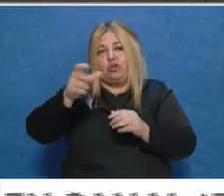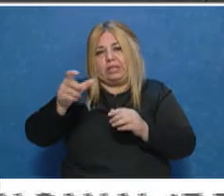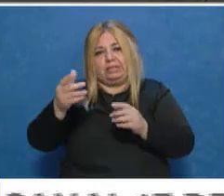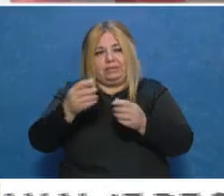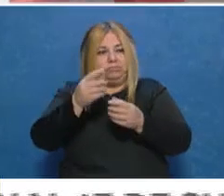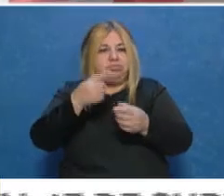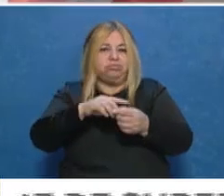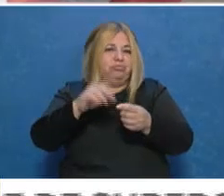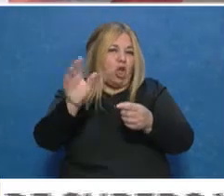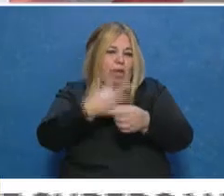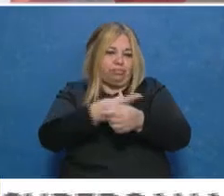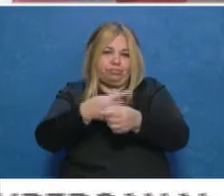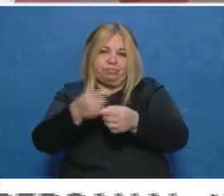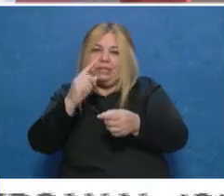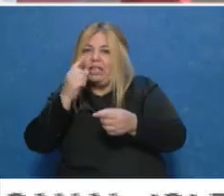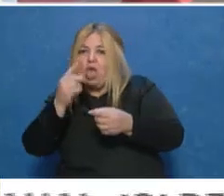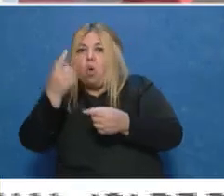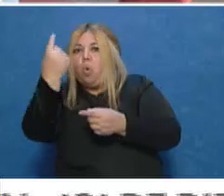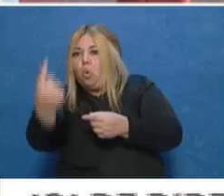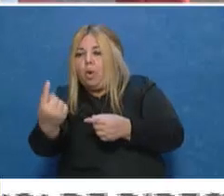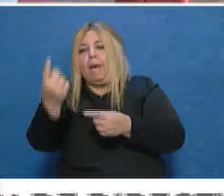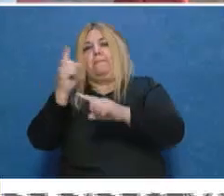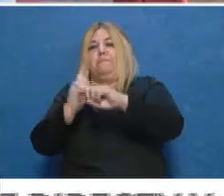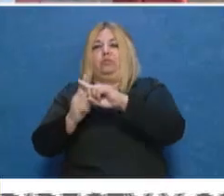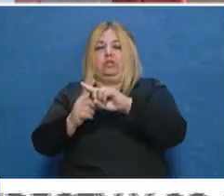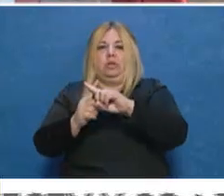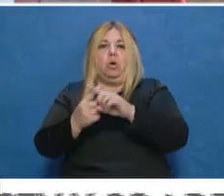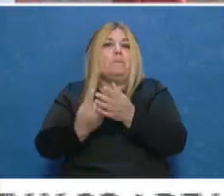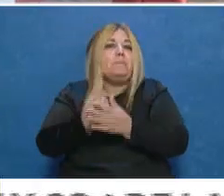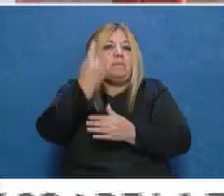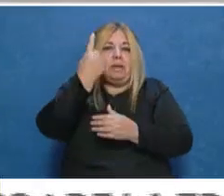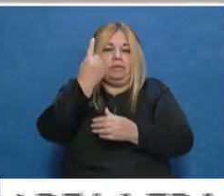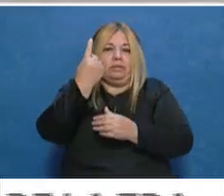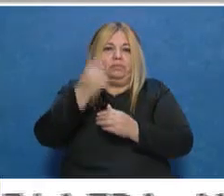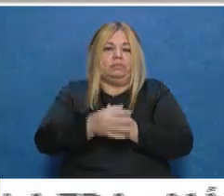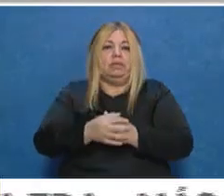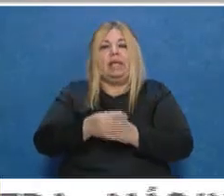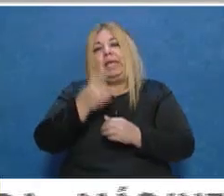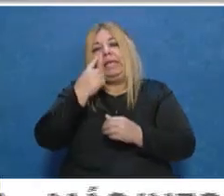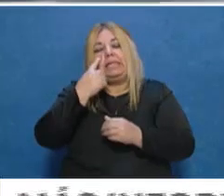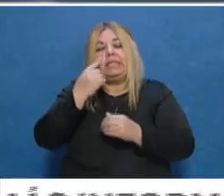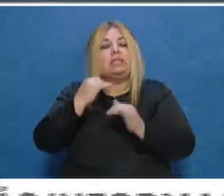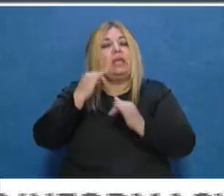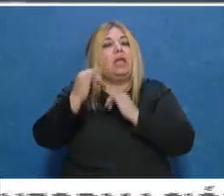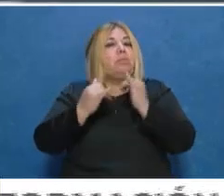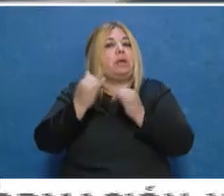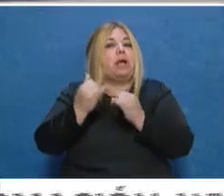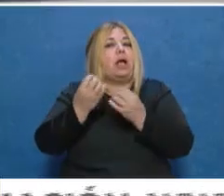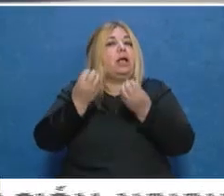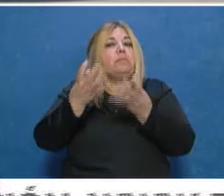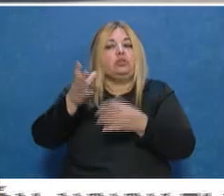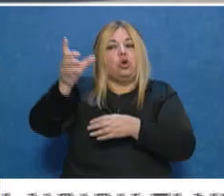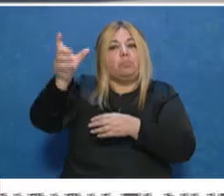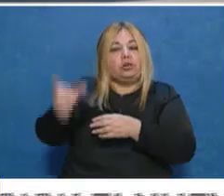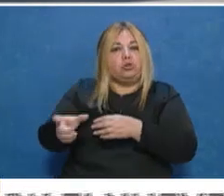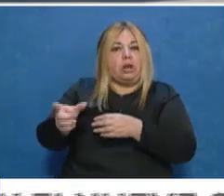convirtió en el primer caso de coronavirus en el departamento sureño. Lo que explicó también el Intendente es que esta persona, que aún no se